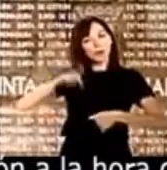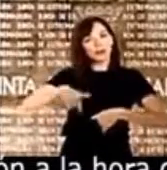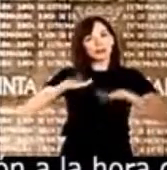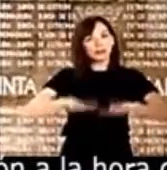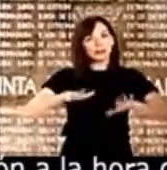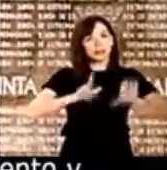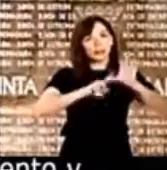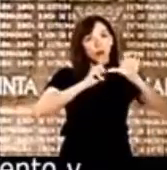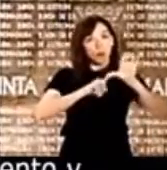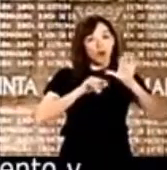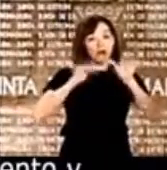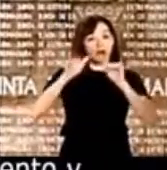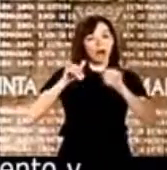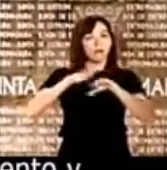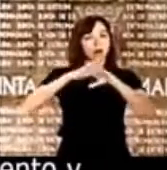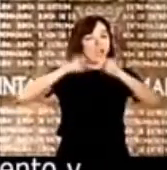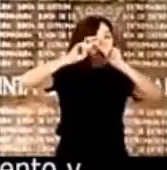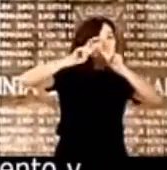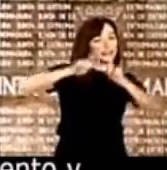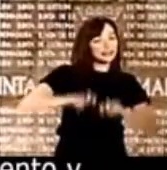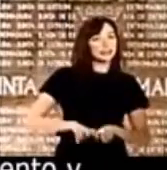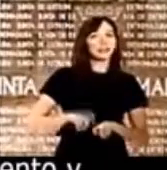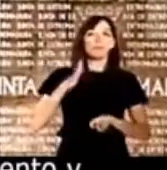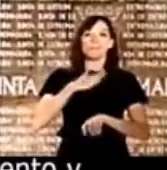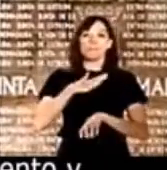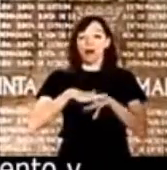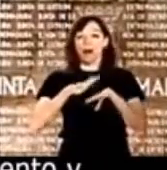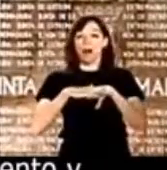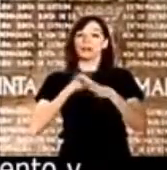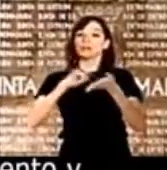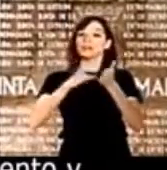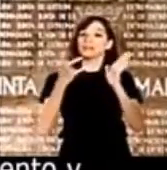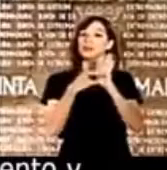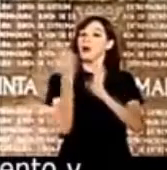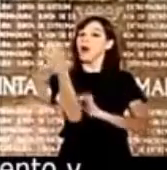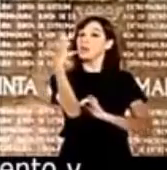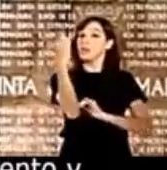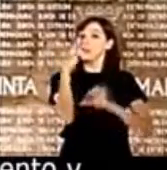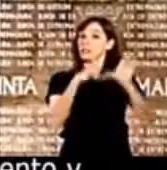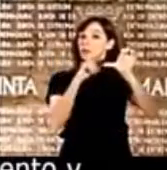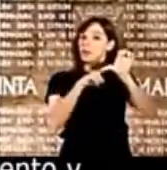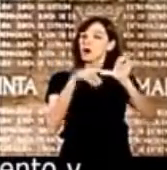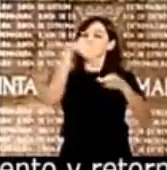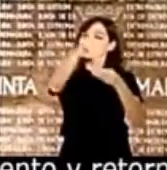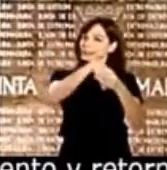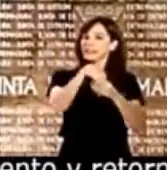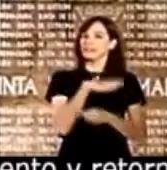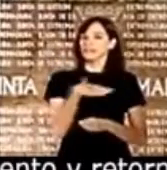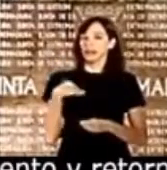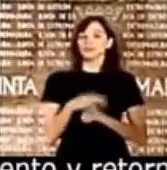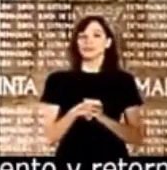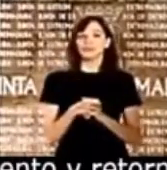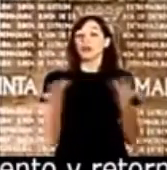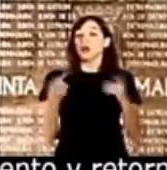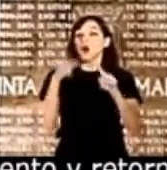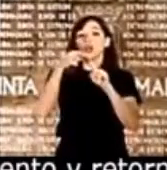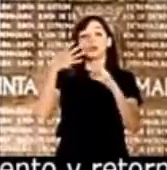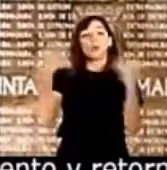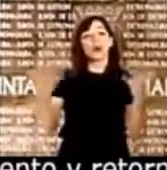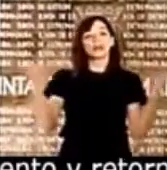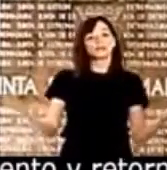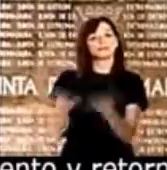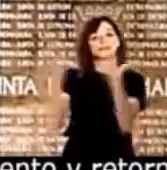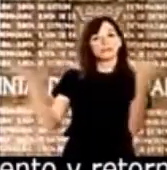el talento investigador para formar parte del Sistema Extremeño de Ciencia. El objetivo, por tanto, es impulsar la